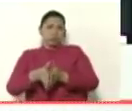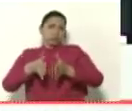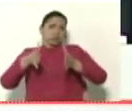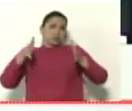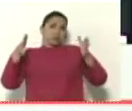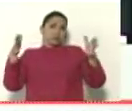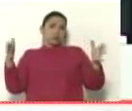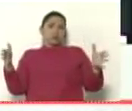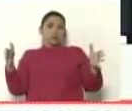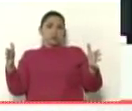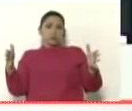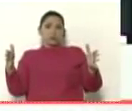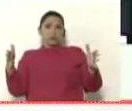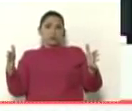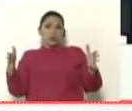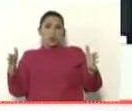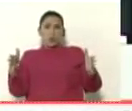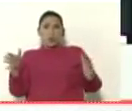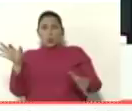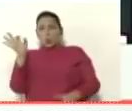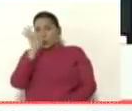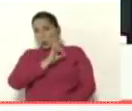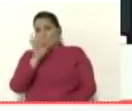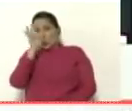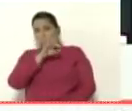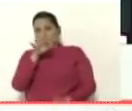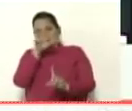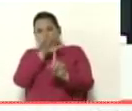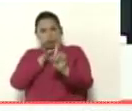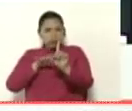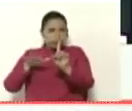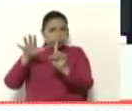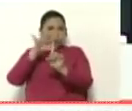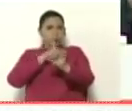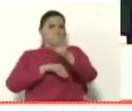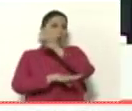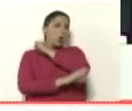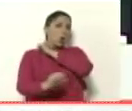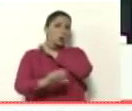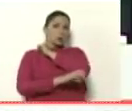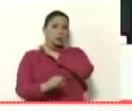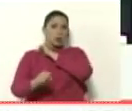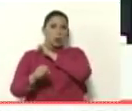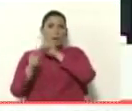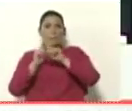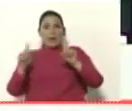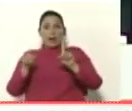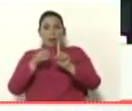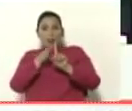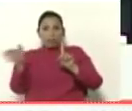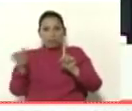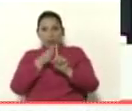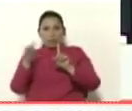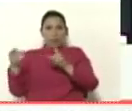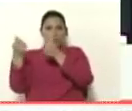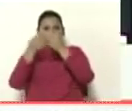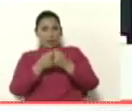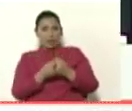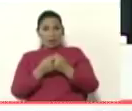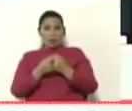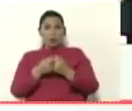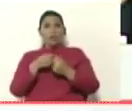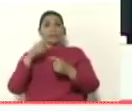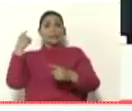y podrida trama de corrupción para desviar los dineros que sirven para